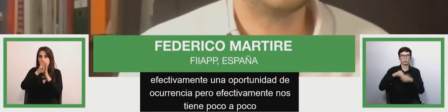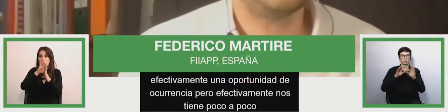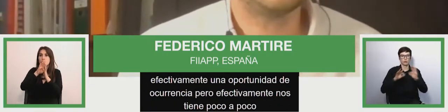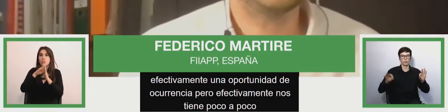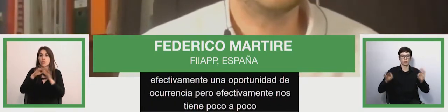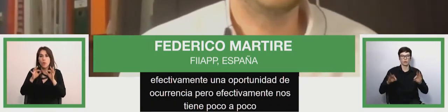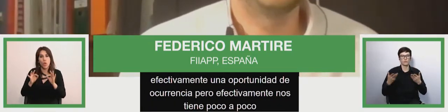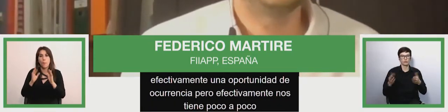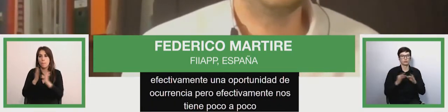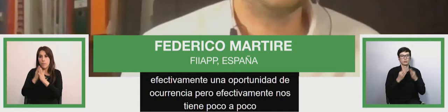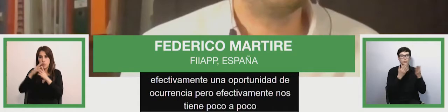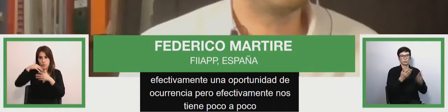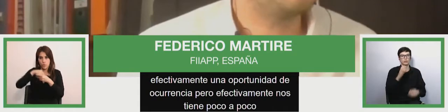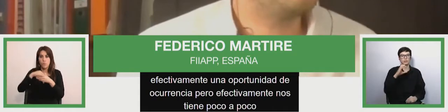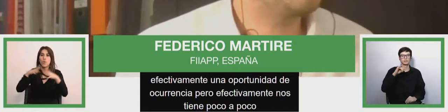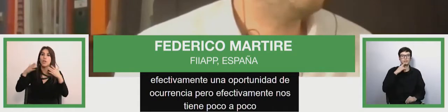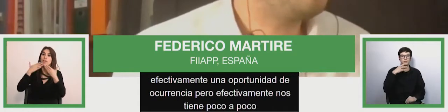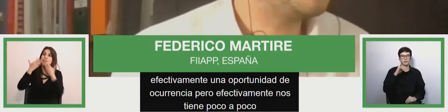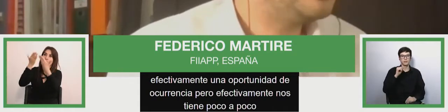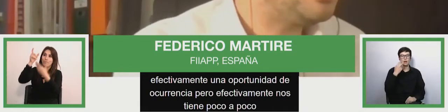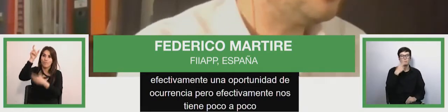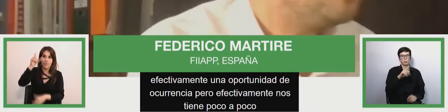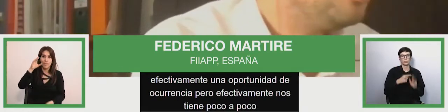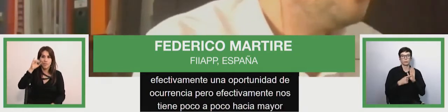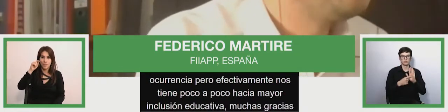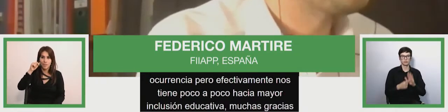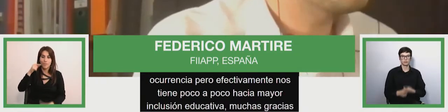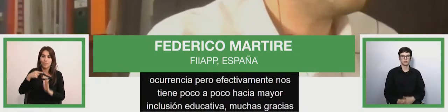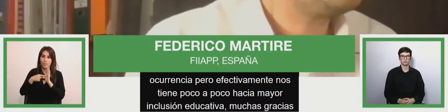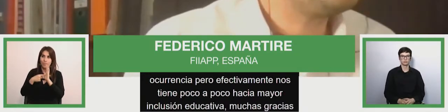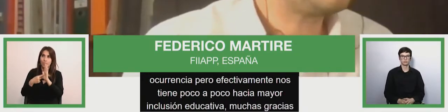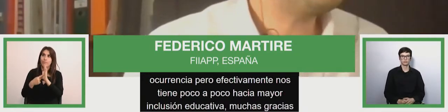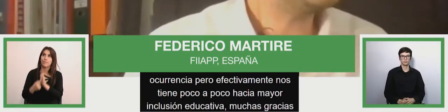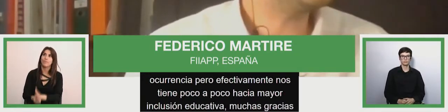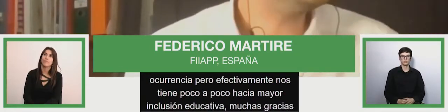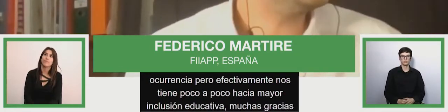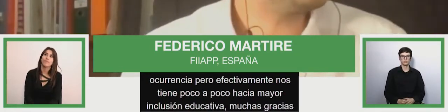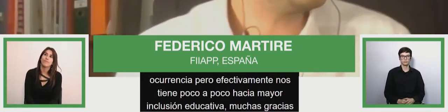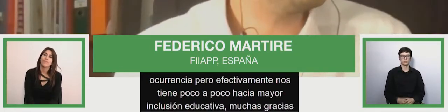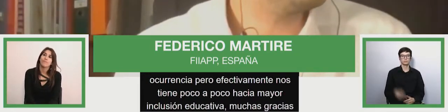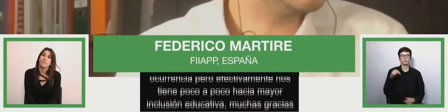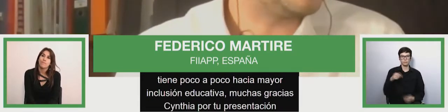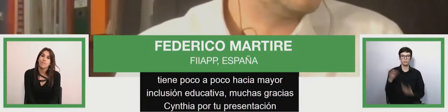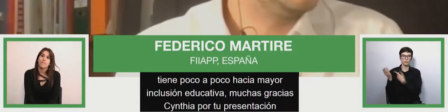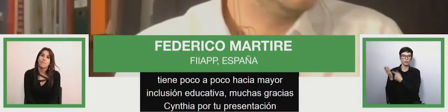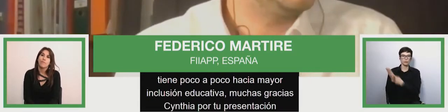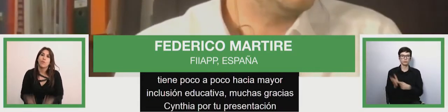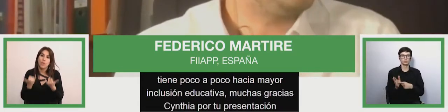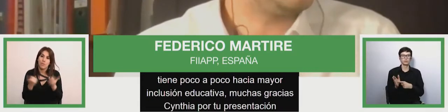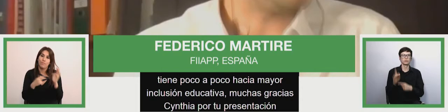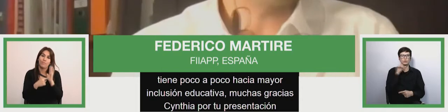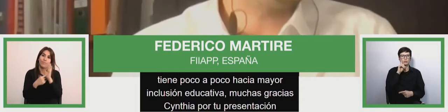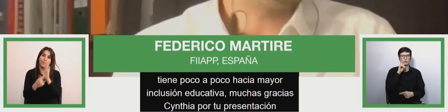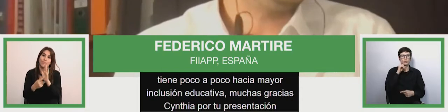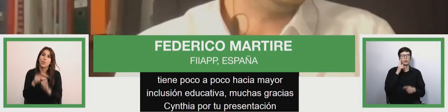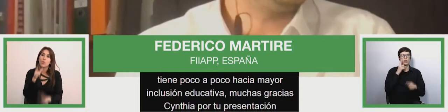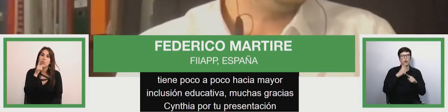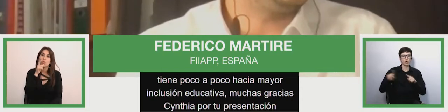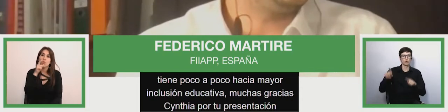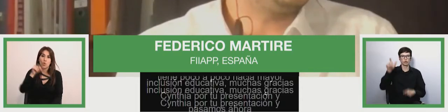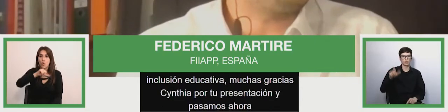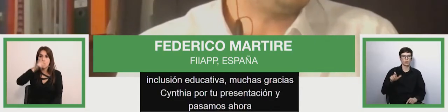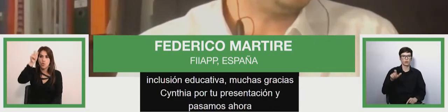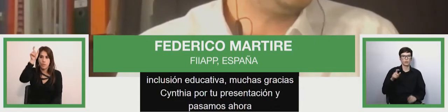Así que muchas gracias, Ciencia, por tu presentación. Y pasamos ahora a nuestra otra ponente